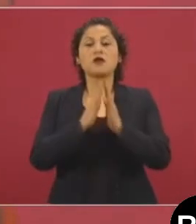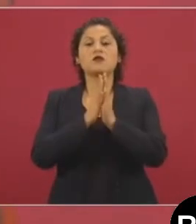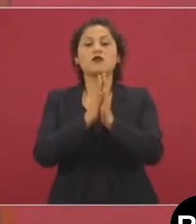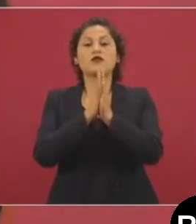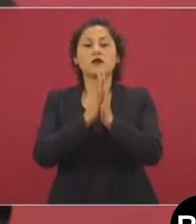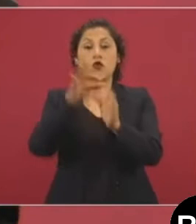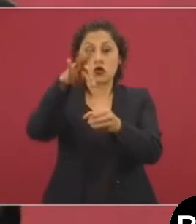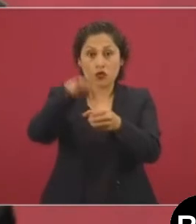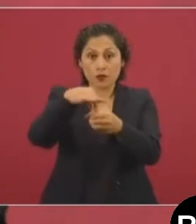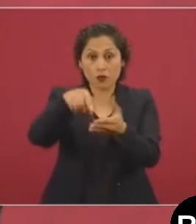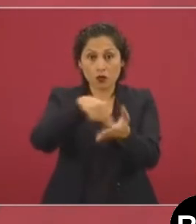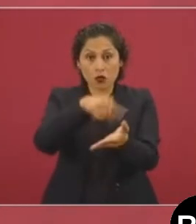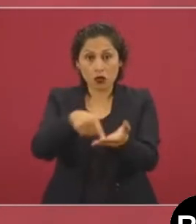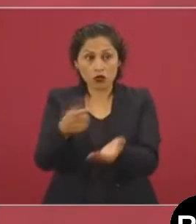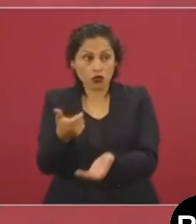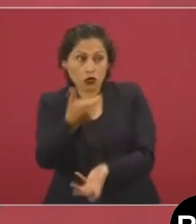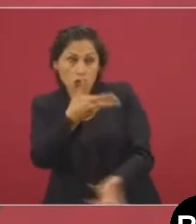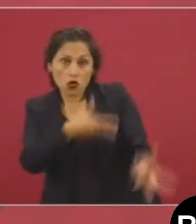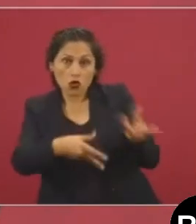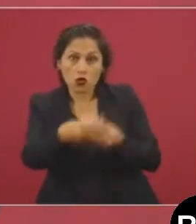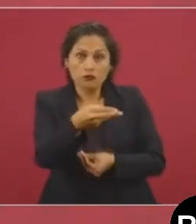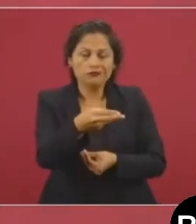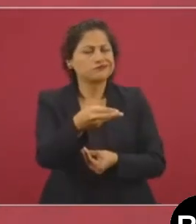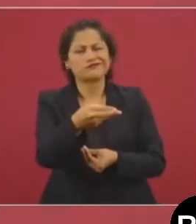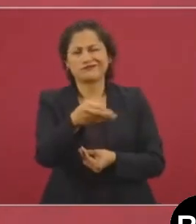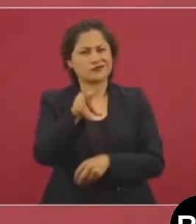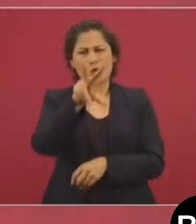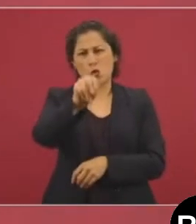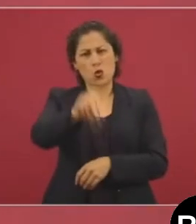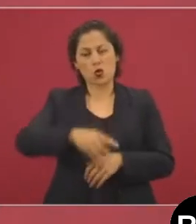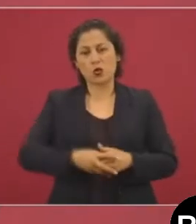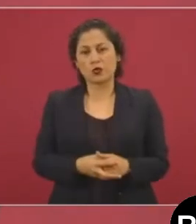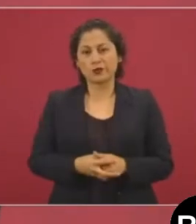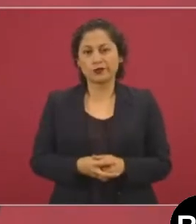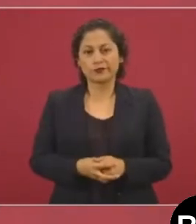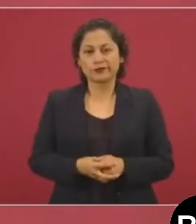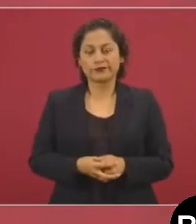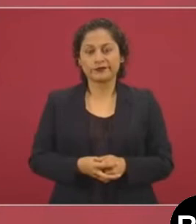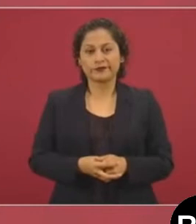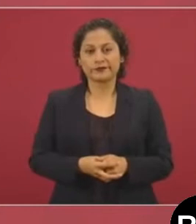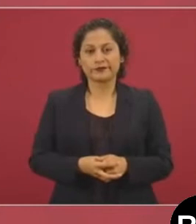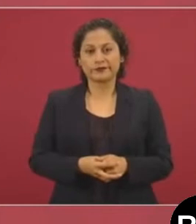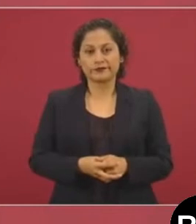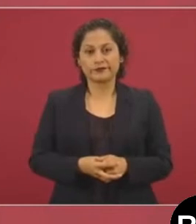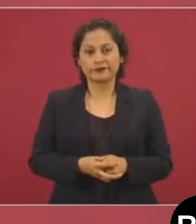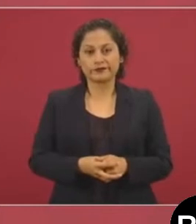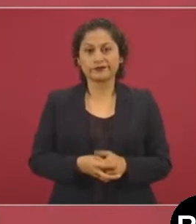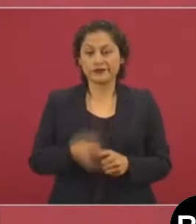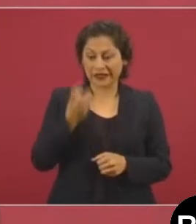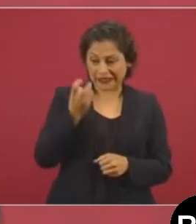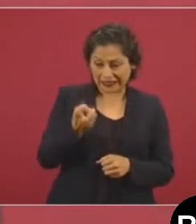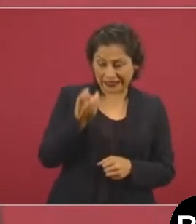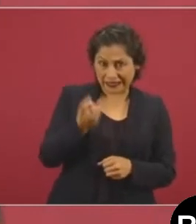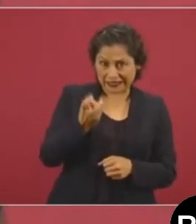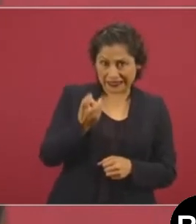que se termine la